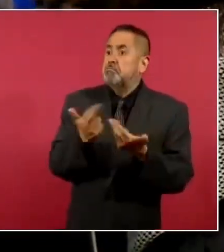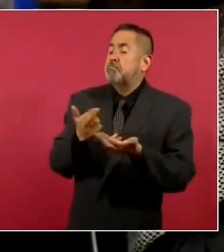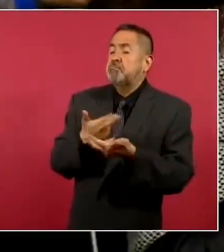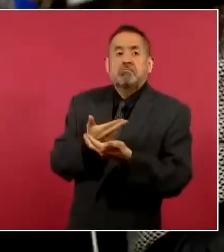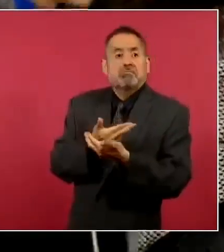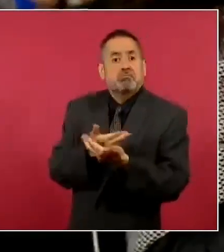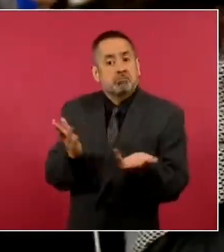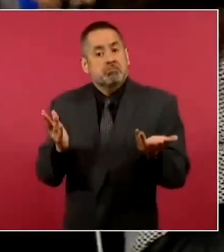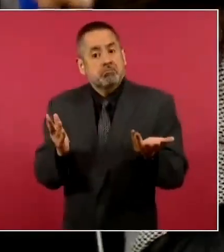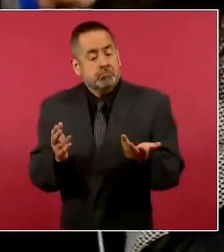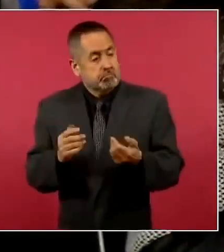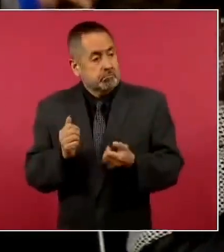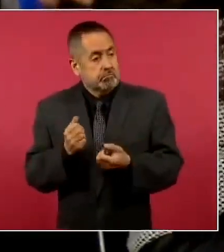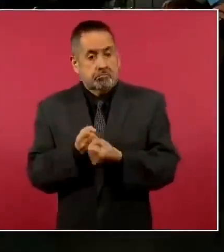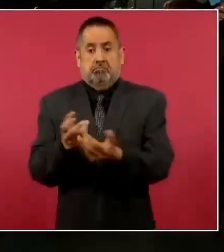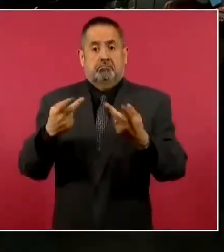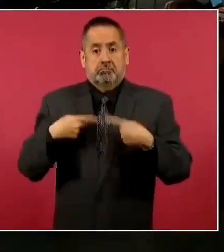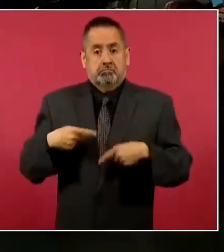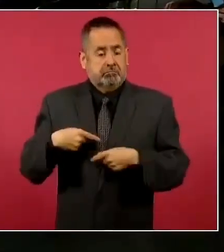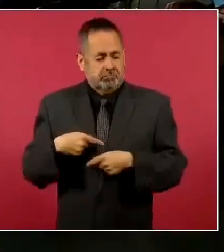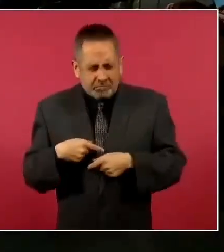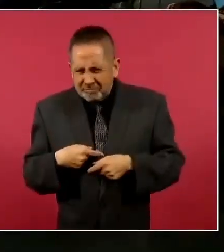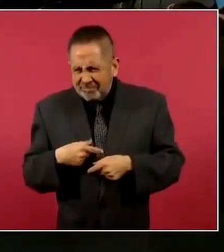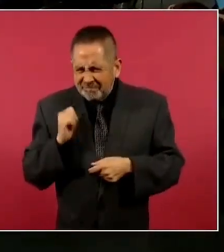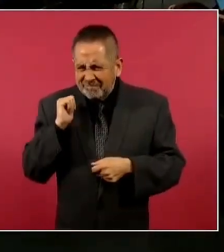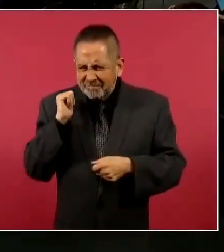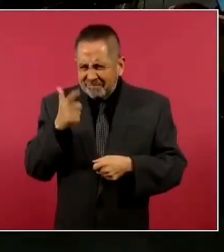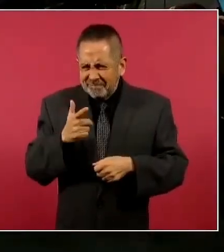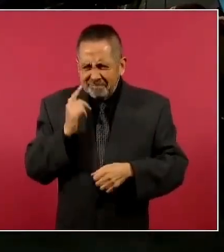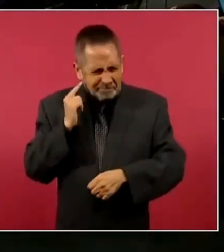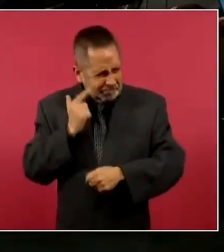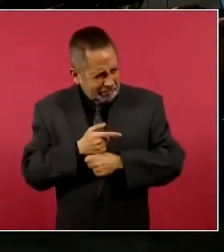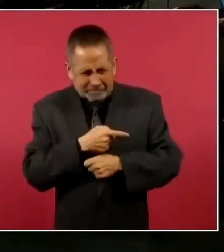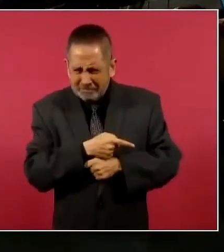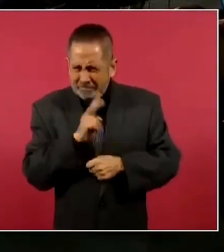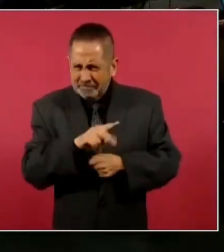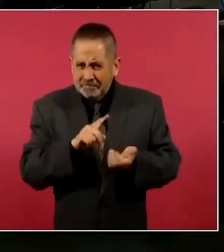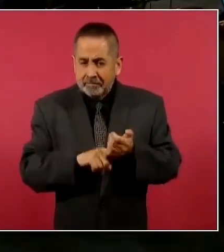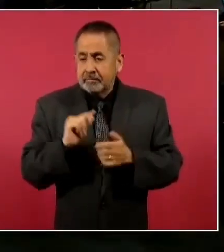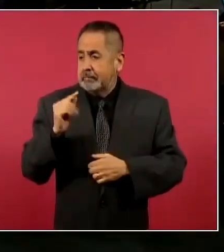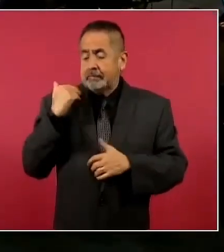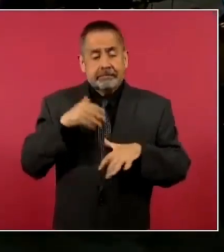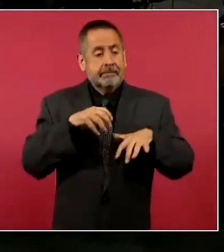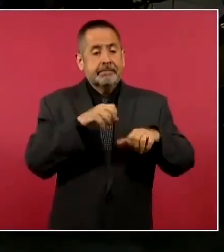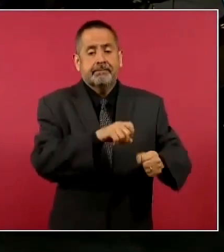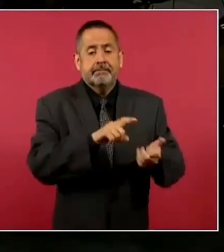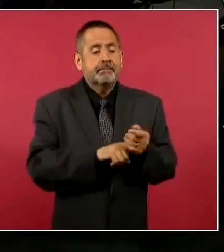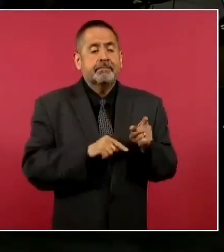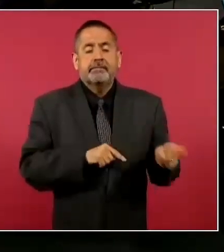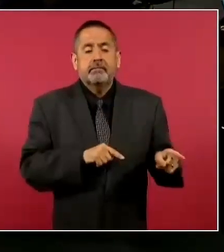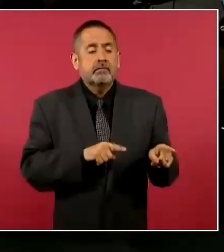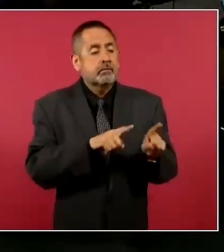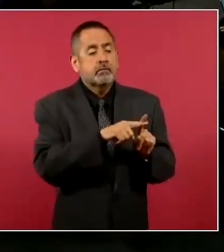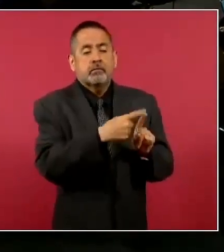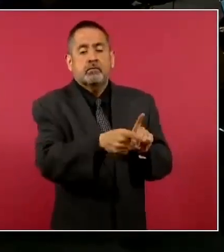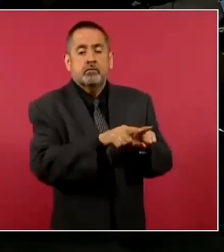información, ya que hace unos días también detuvieron al hermano de este